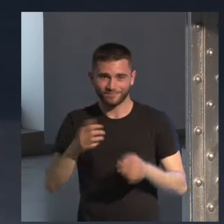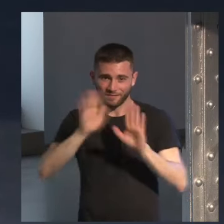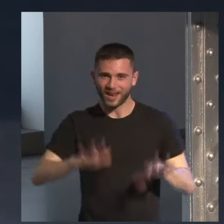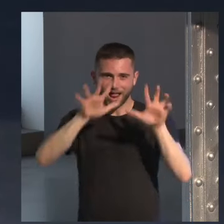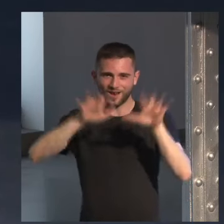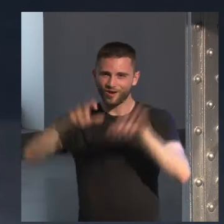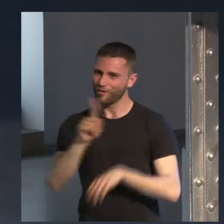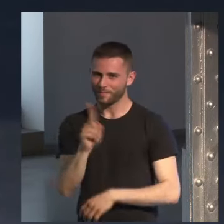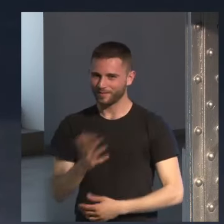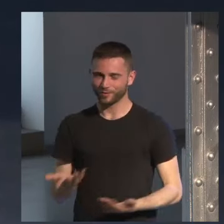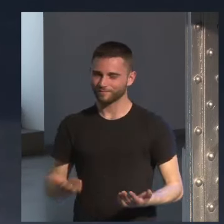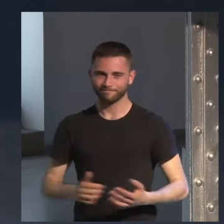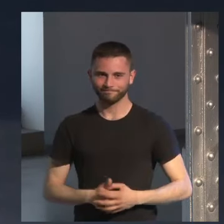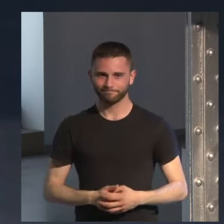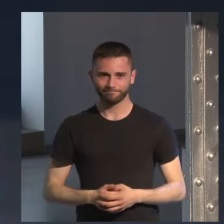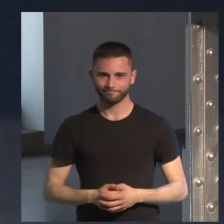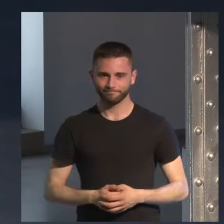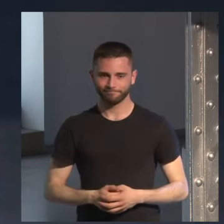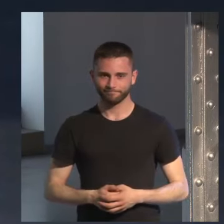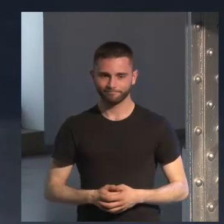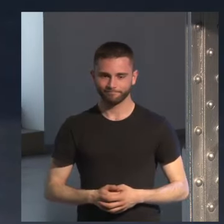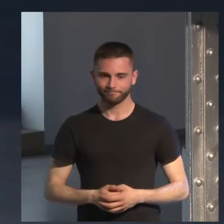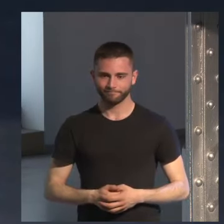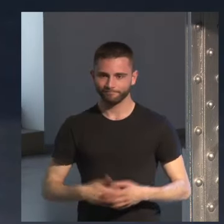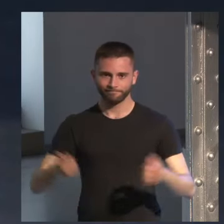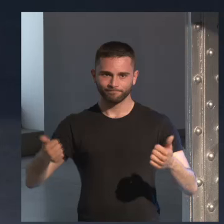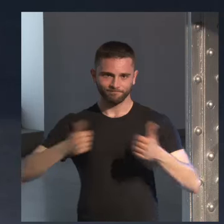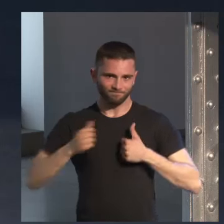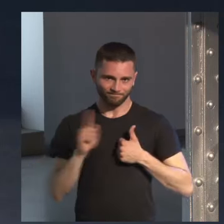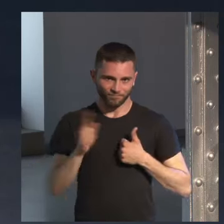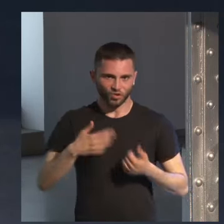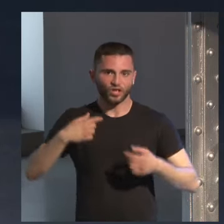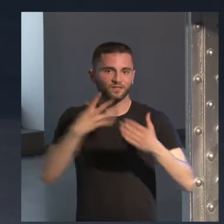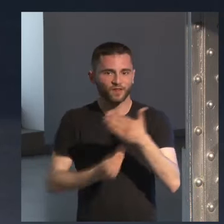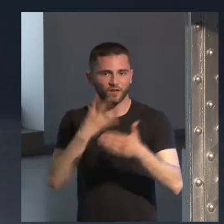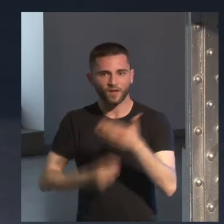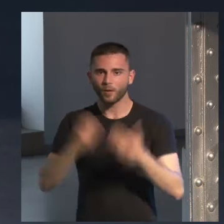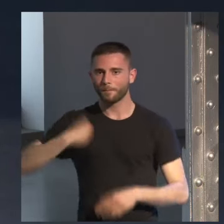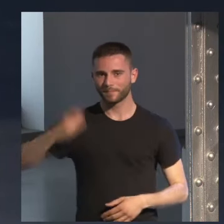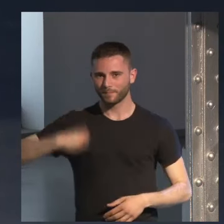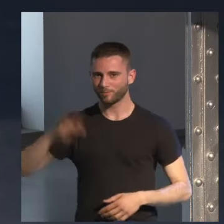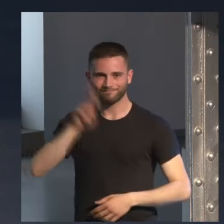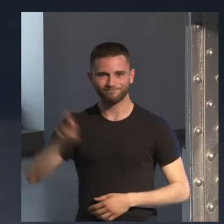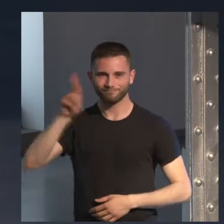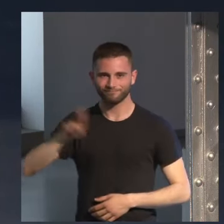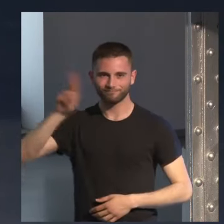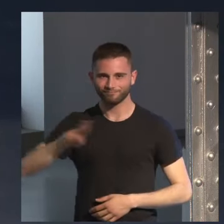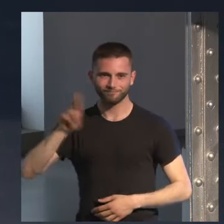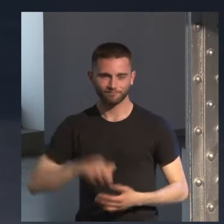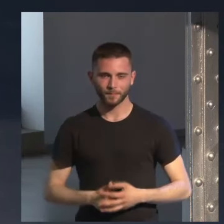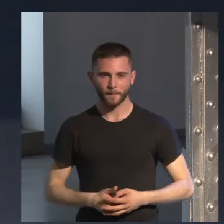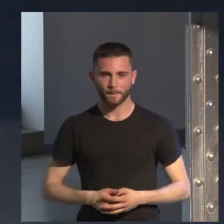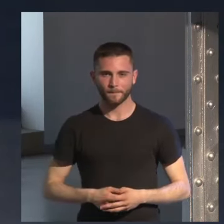es que no aprendemos y y vamos cometiendo los mismos errores eh una y otra vez